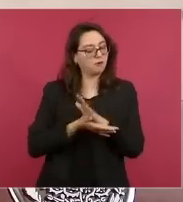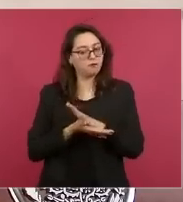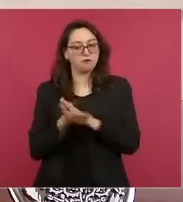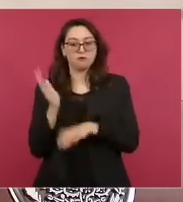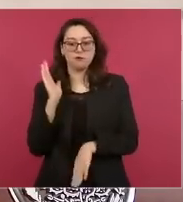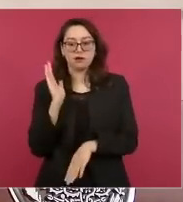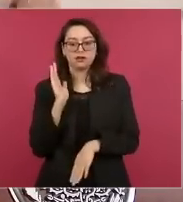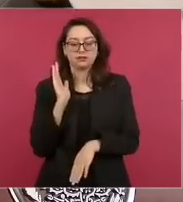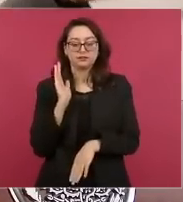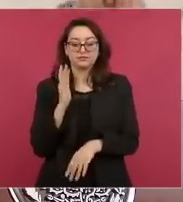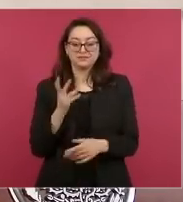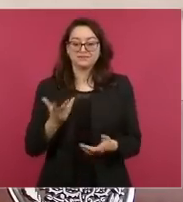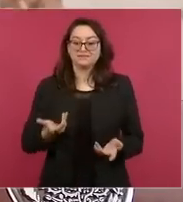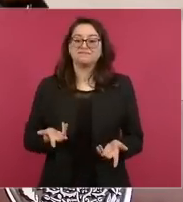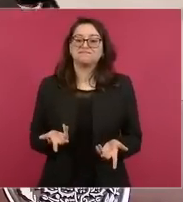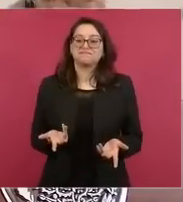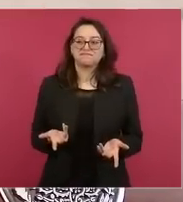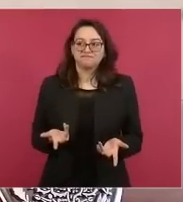claro,